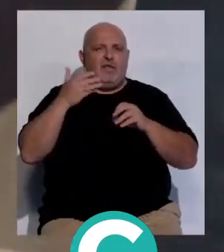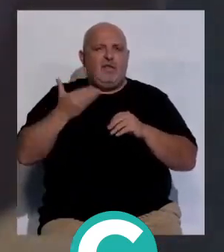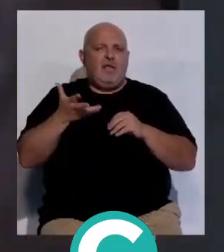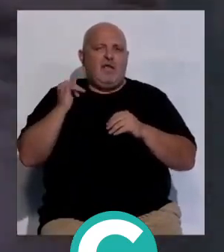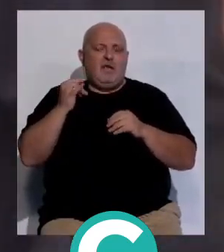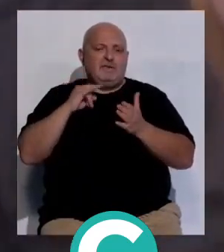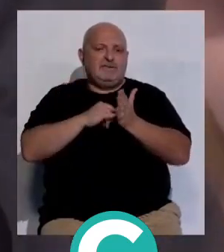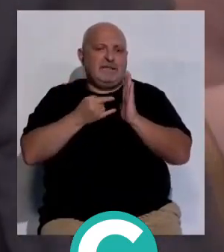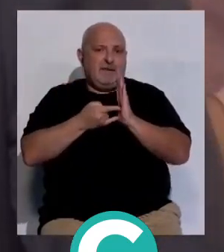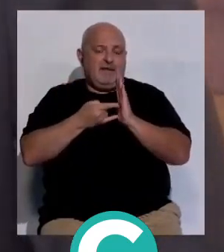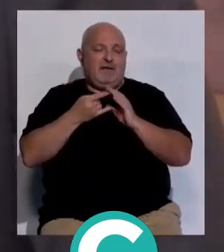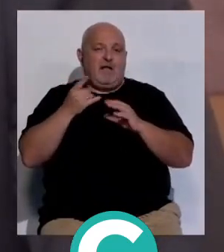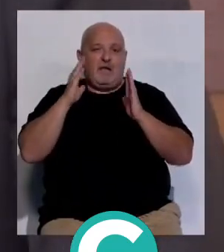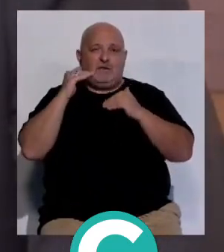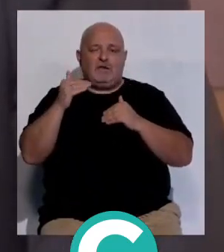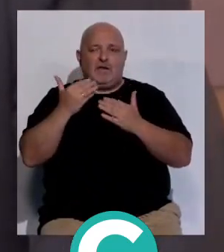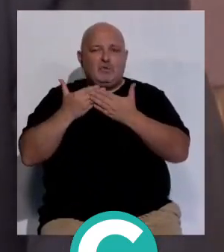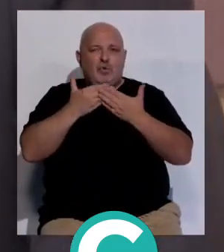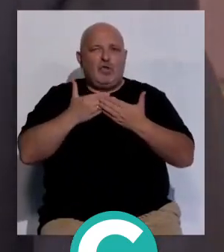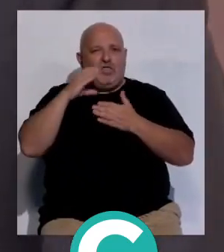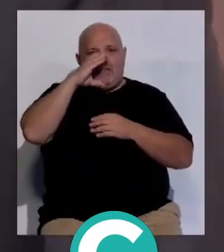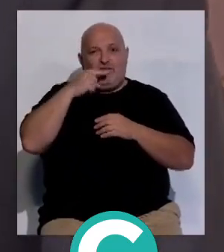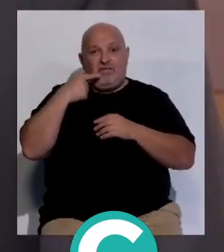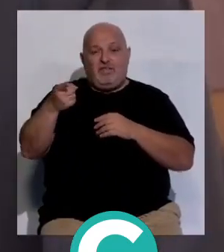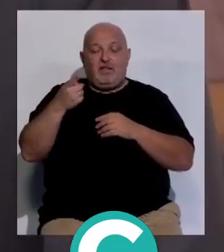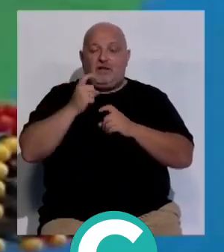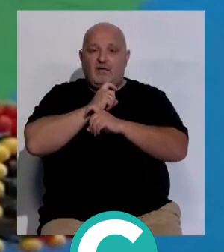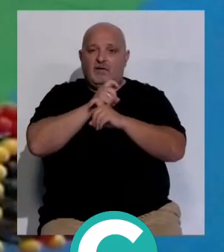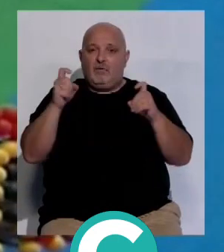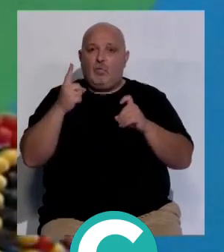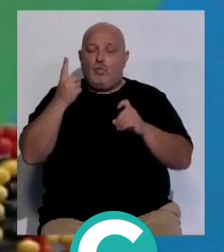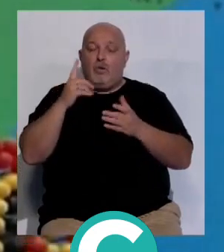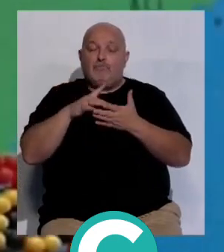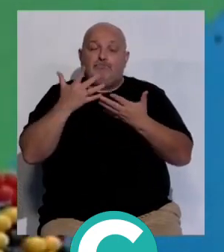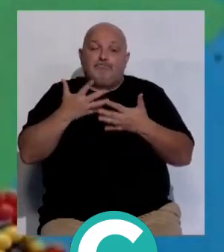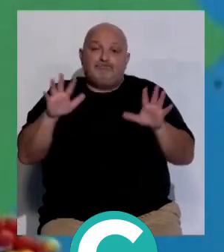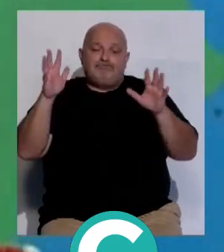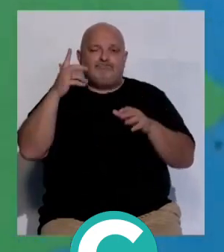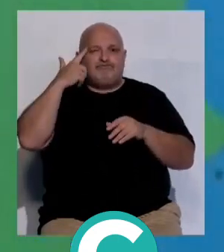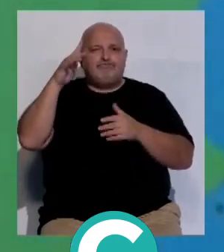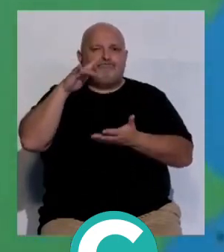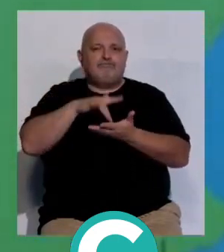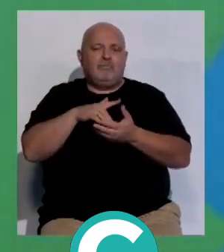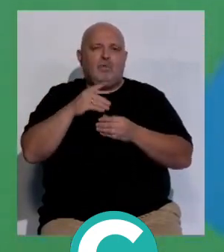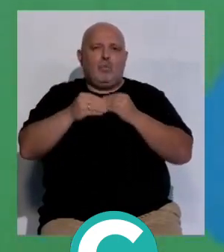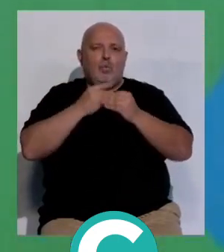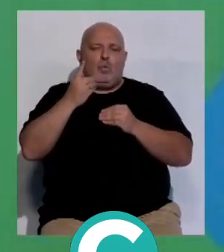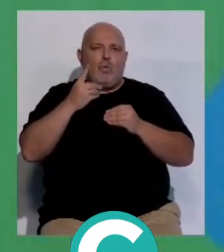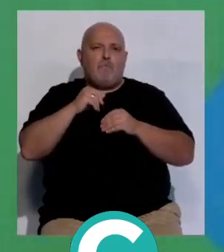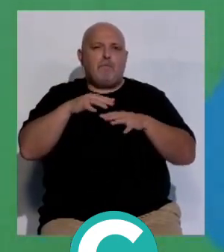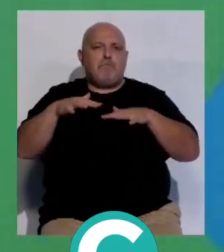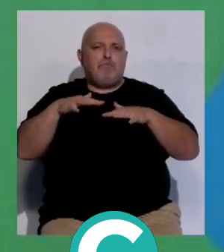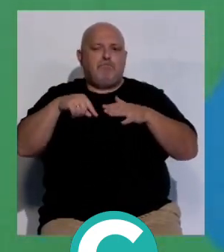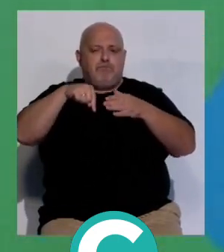contar con este sistema atendiendo a los estudios científicos que advierten de la posibilidad aunque remota de que pudiera reproducirse un